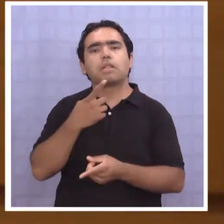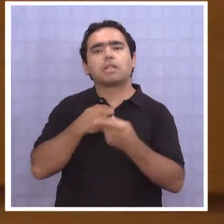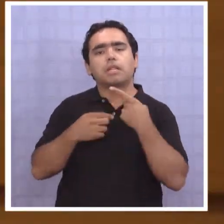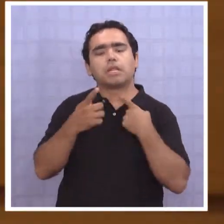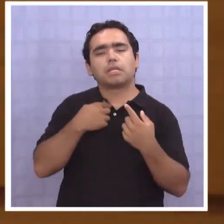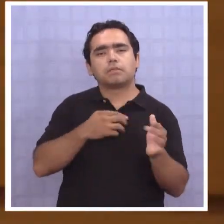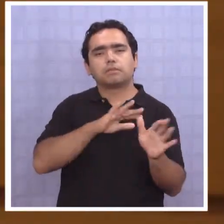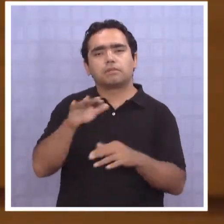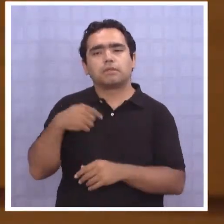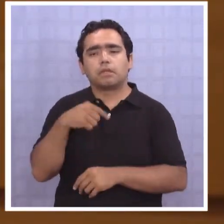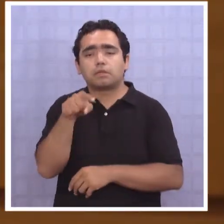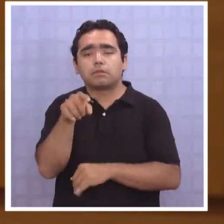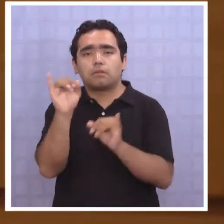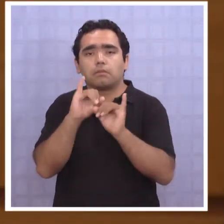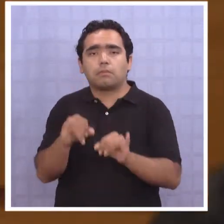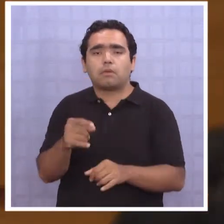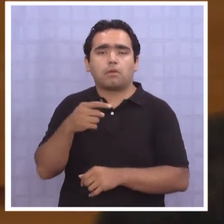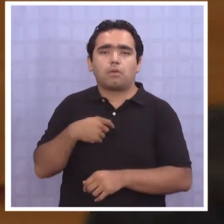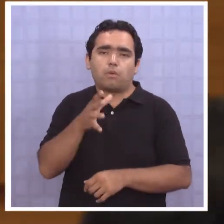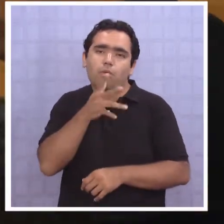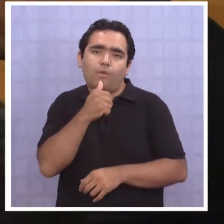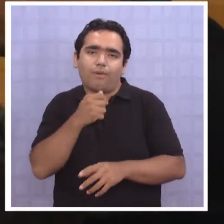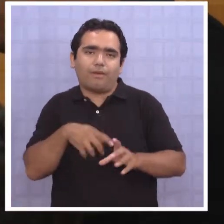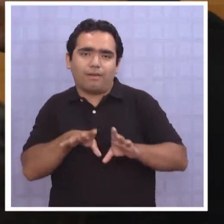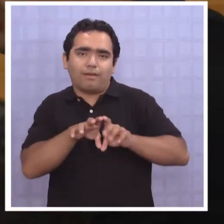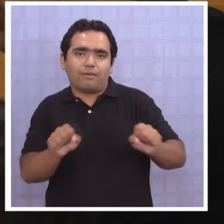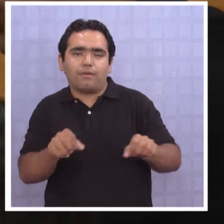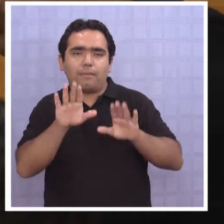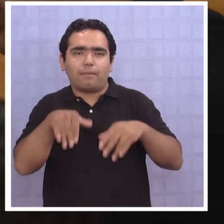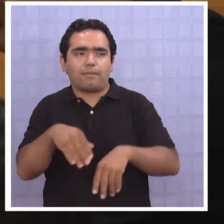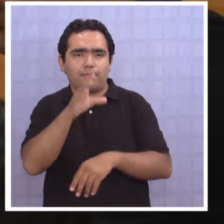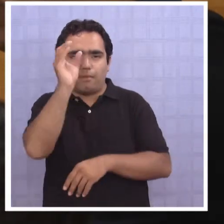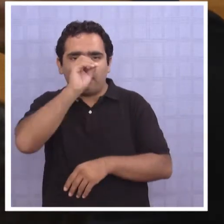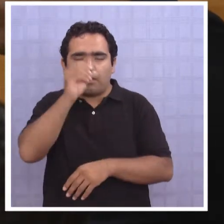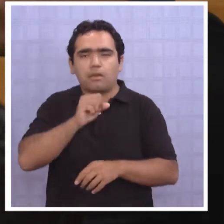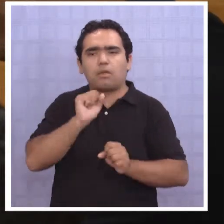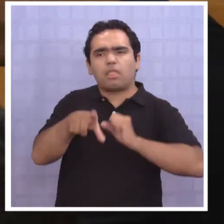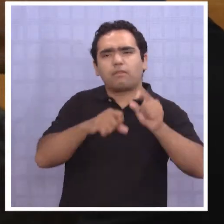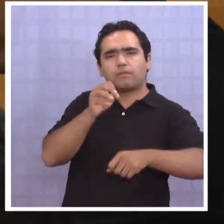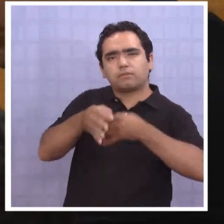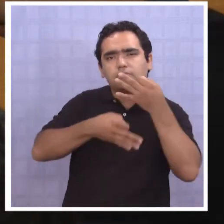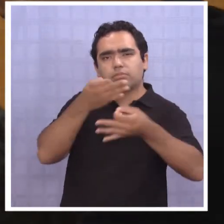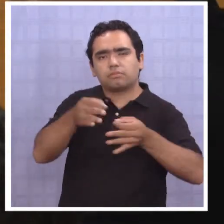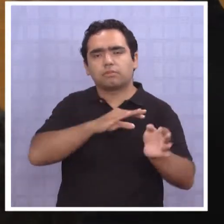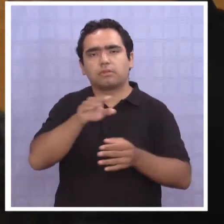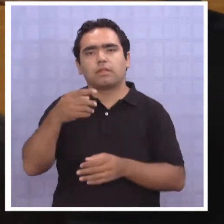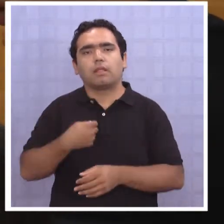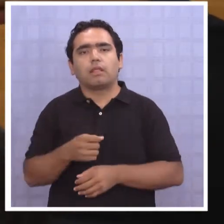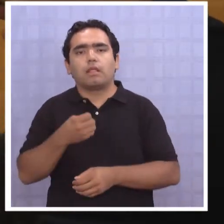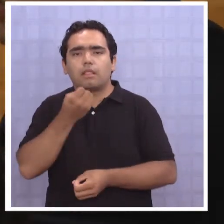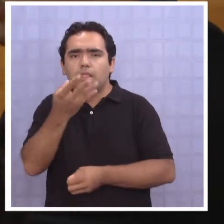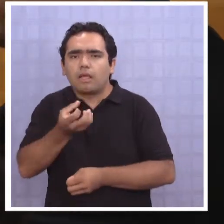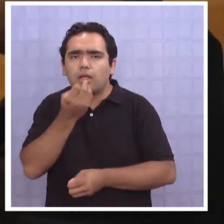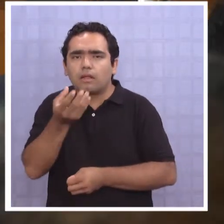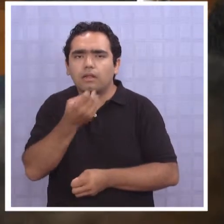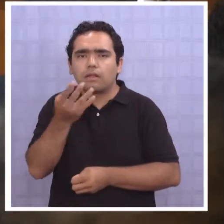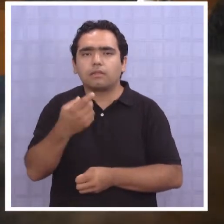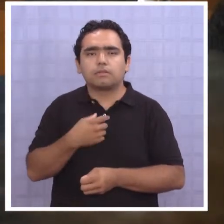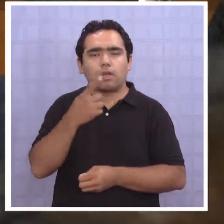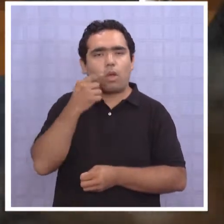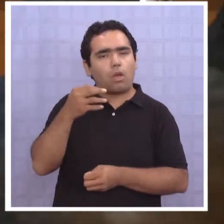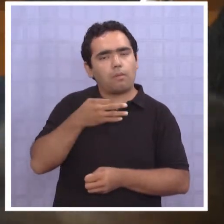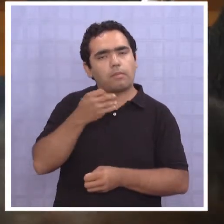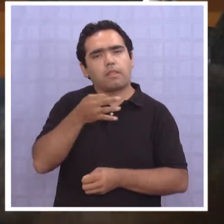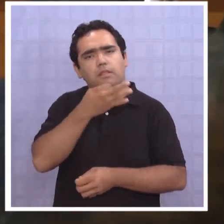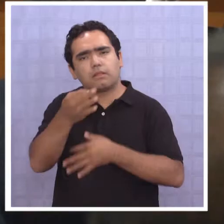Así que en ese sentido no podemos compartir las apreciaciones que hacen los defensores. Tras las declaraciones finales de Figueroa, los defensores